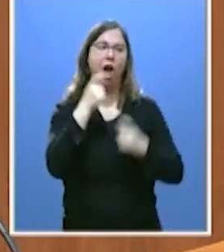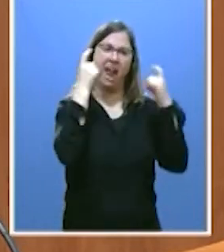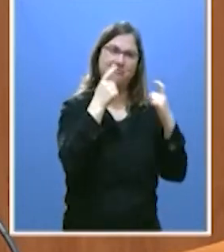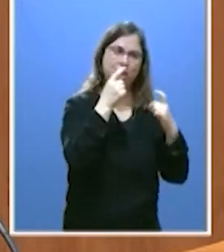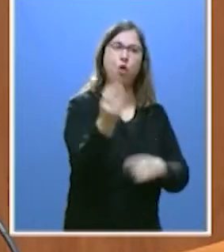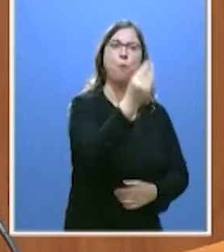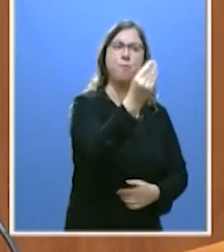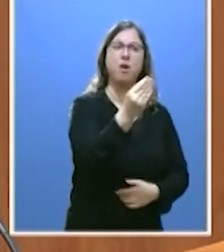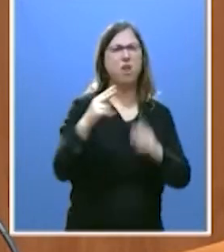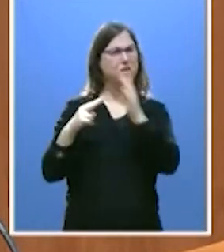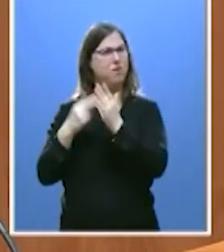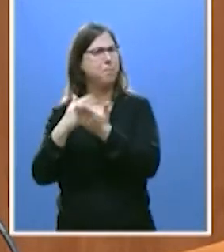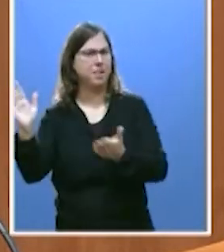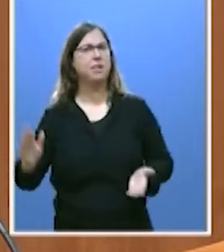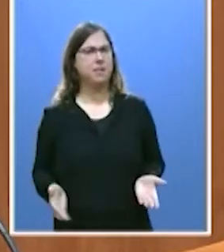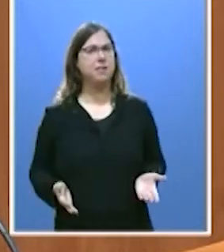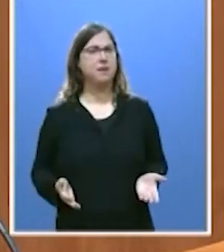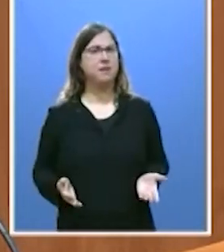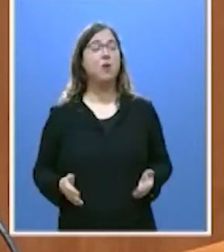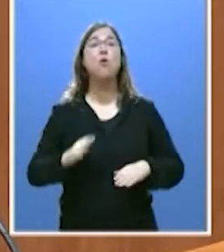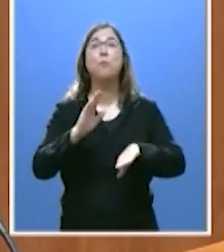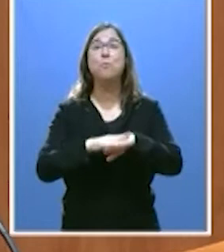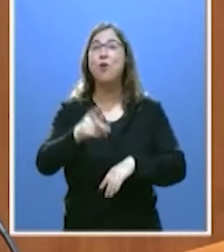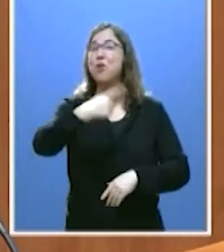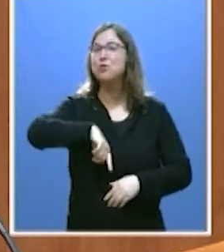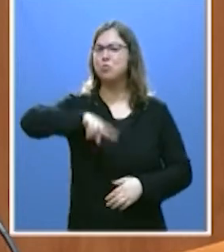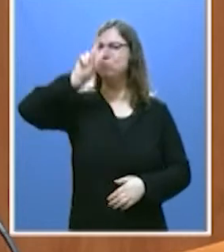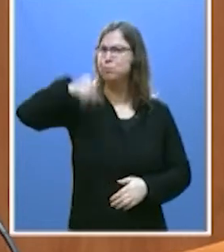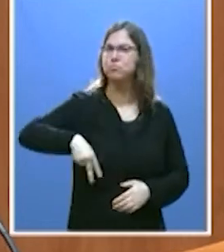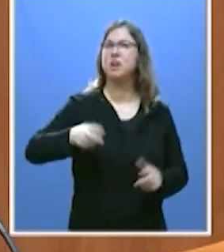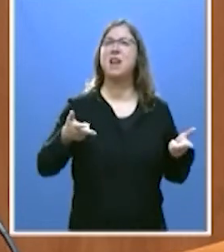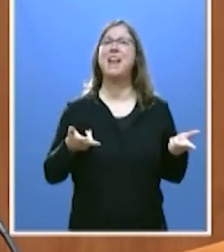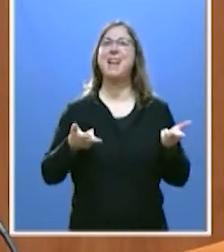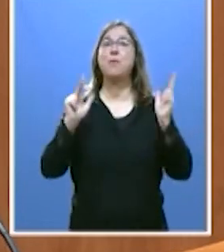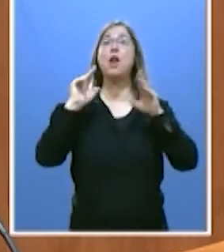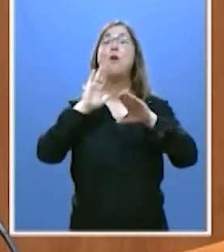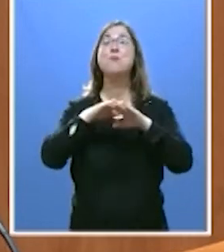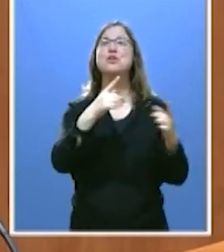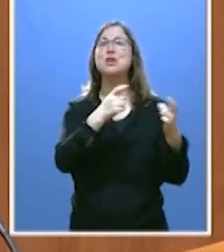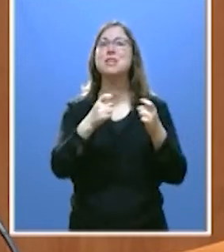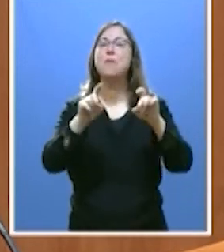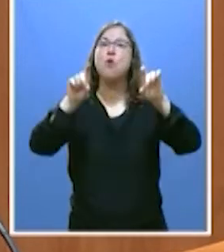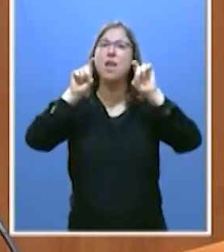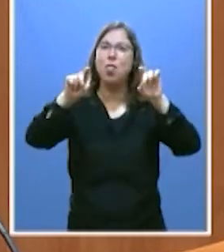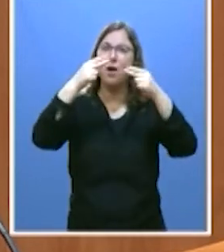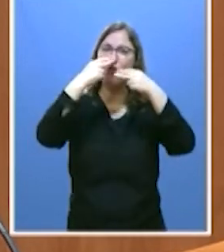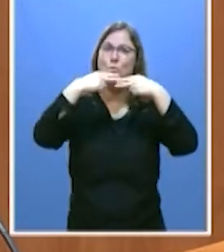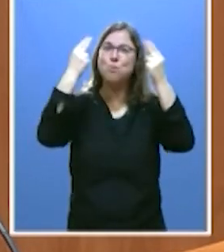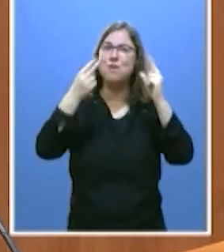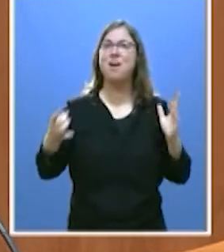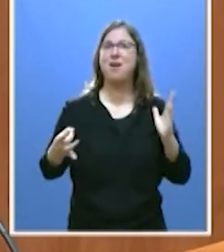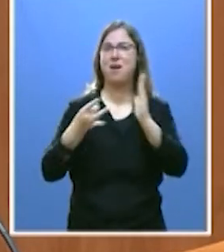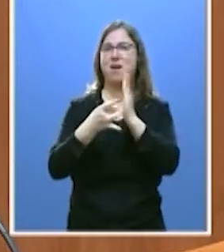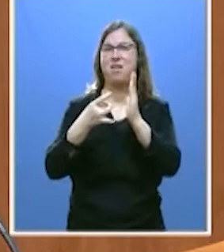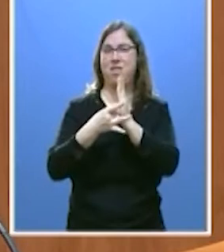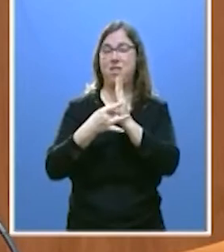Por esa razón, porque somos liberales, necesitamos una educación pública de calidad, que haga que el